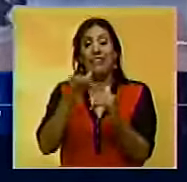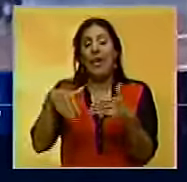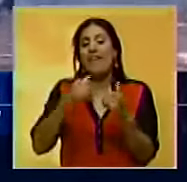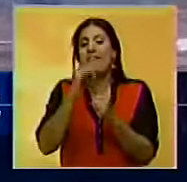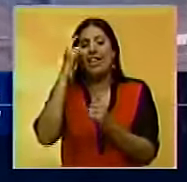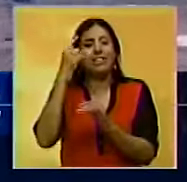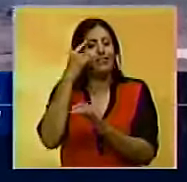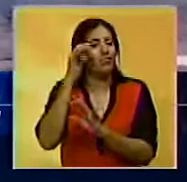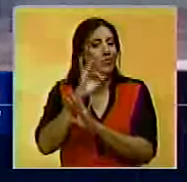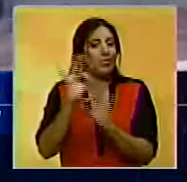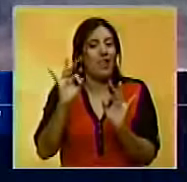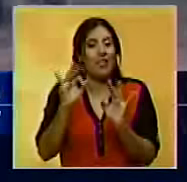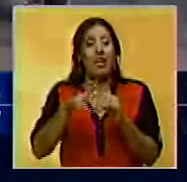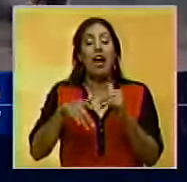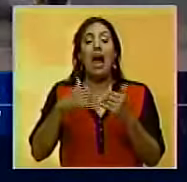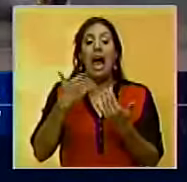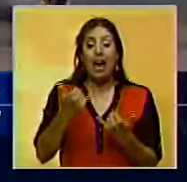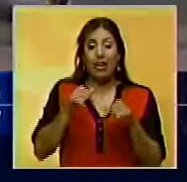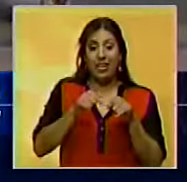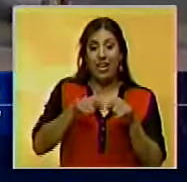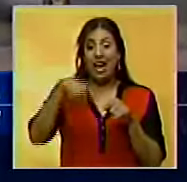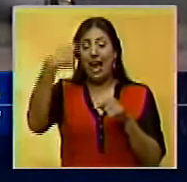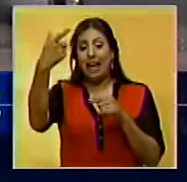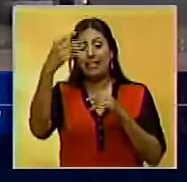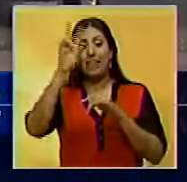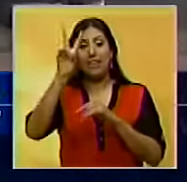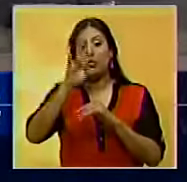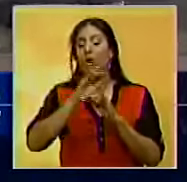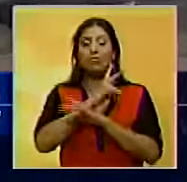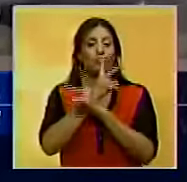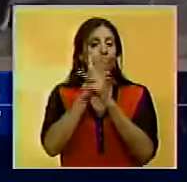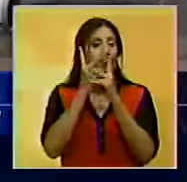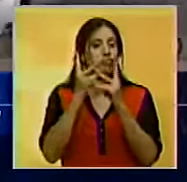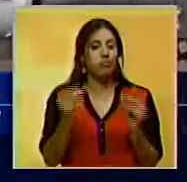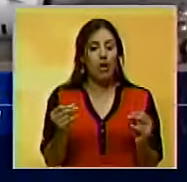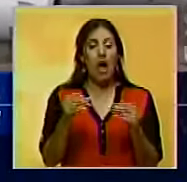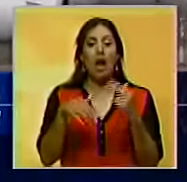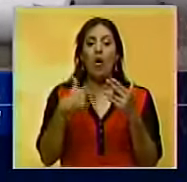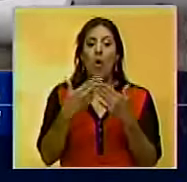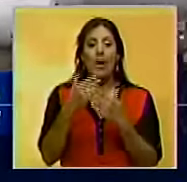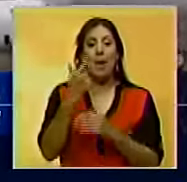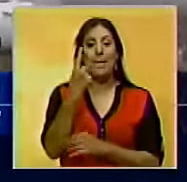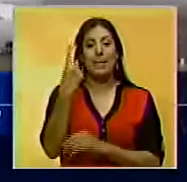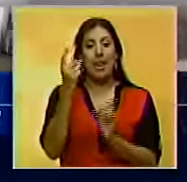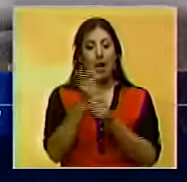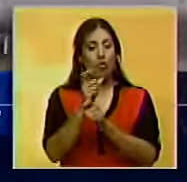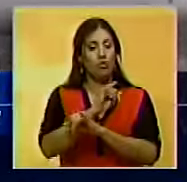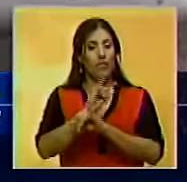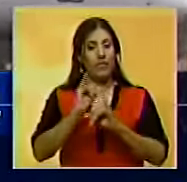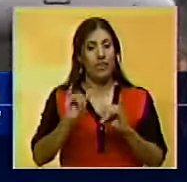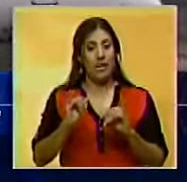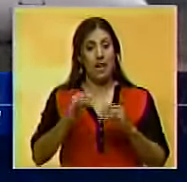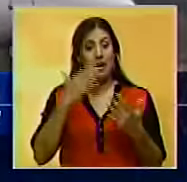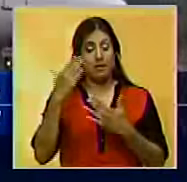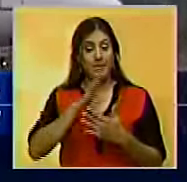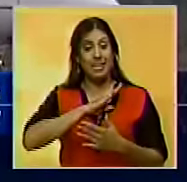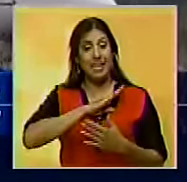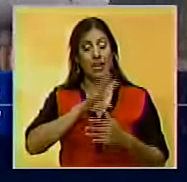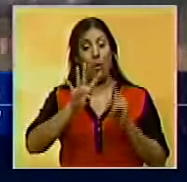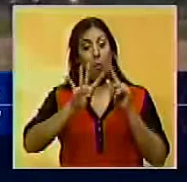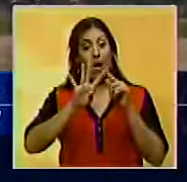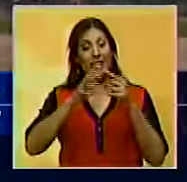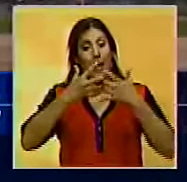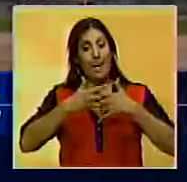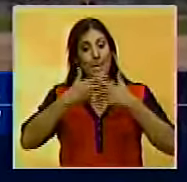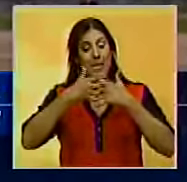vuelos desde Yacia, Venezuela y aseguró que la medida se aplicaría de forma progresiva desde el 1 de agosto. Latam es la cuarta